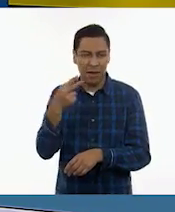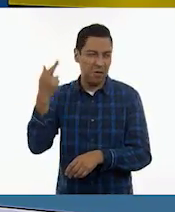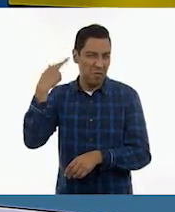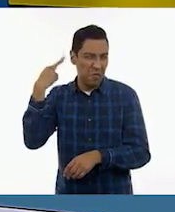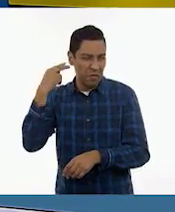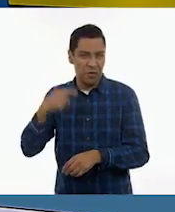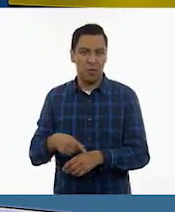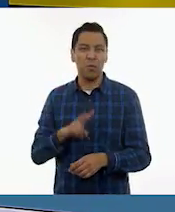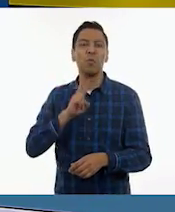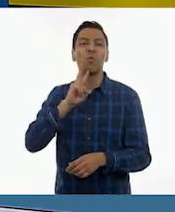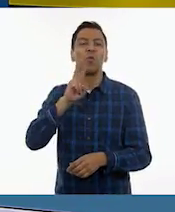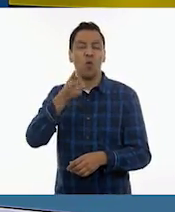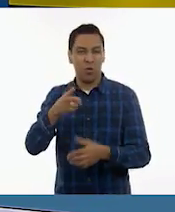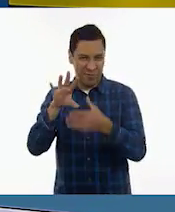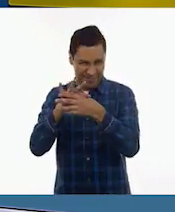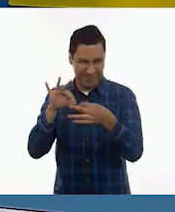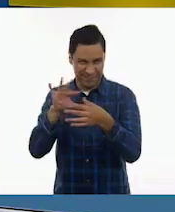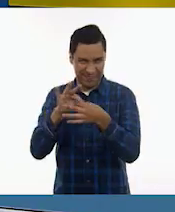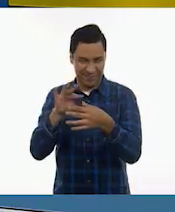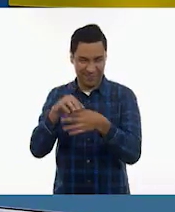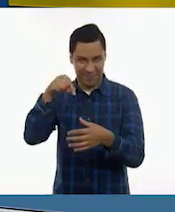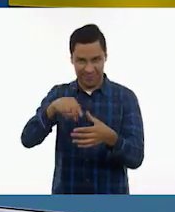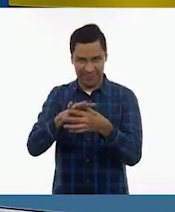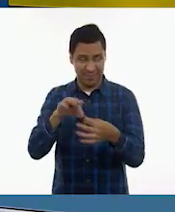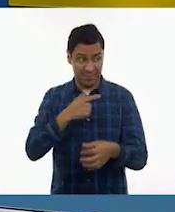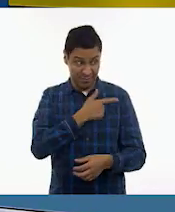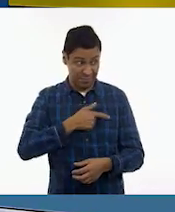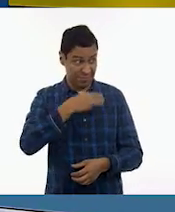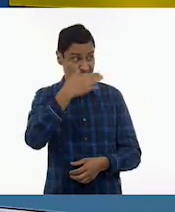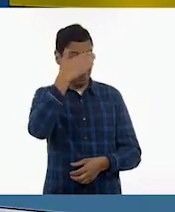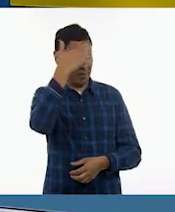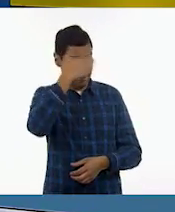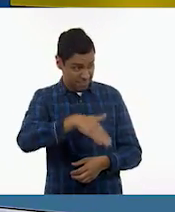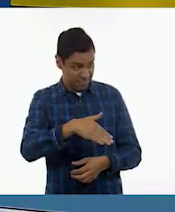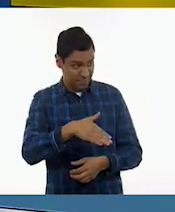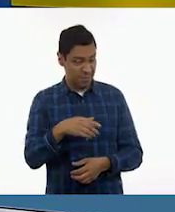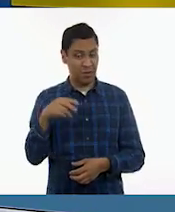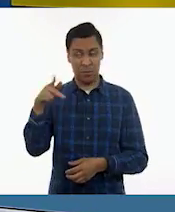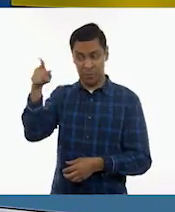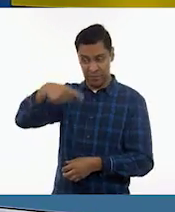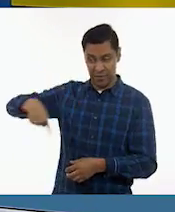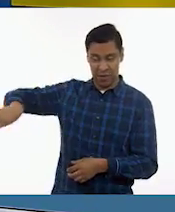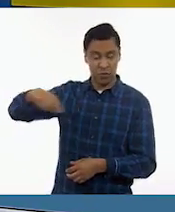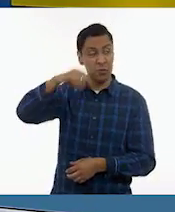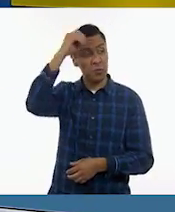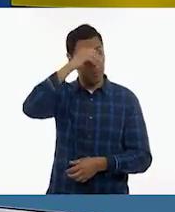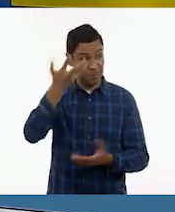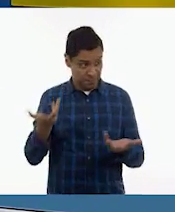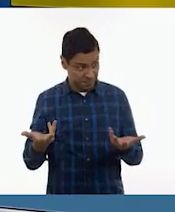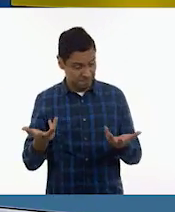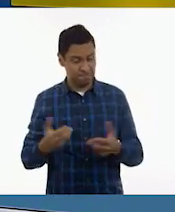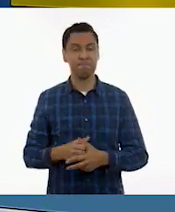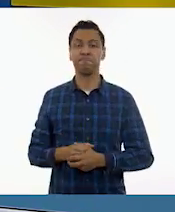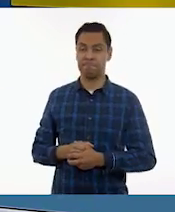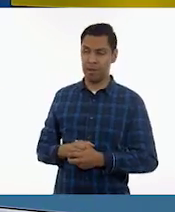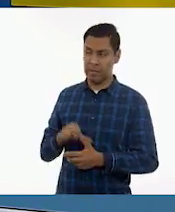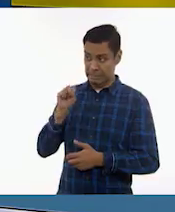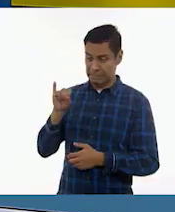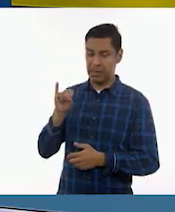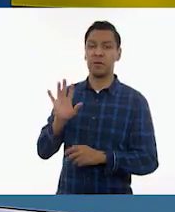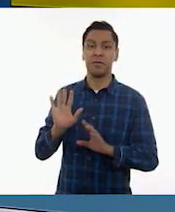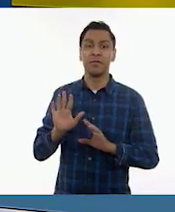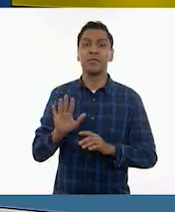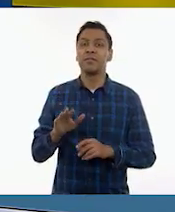de mandarlo. ¿Sí? Muy bien. ¿Te gustaría saber qué opinan? Sí, por supuesto. Pues vamos a oír a nuestros alumnos hablar de lo que es el